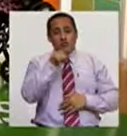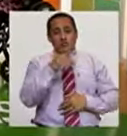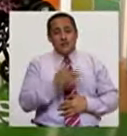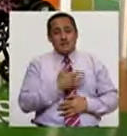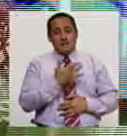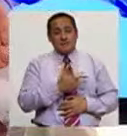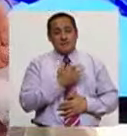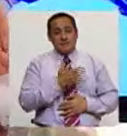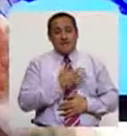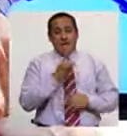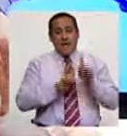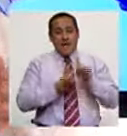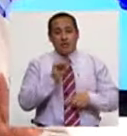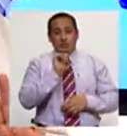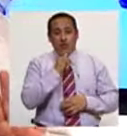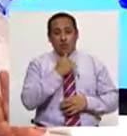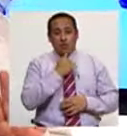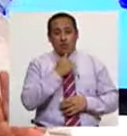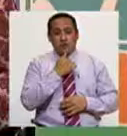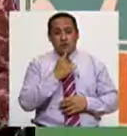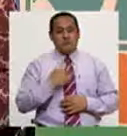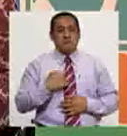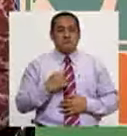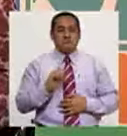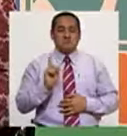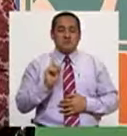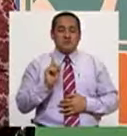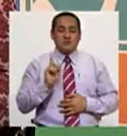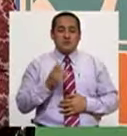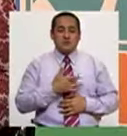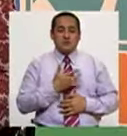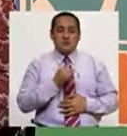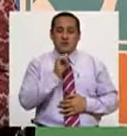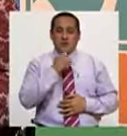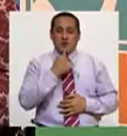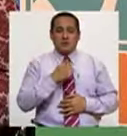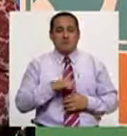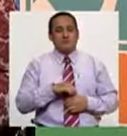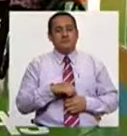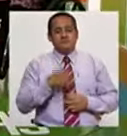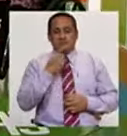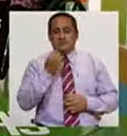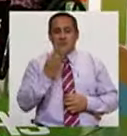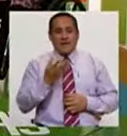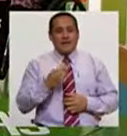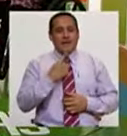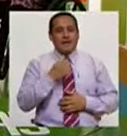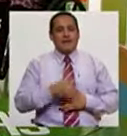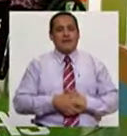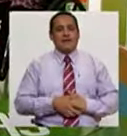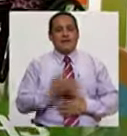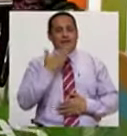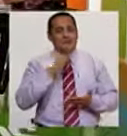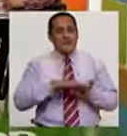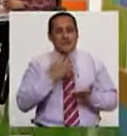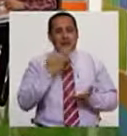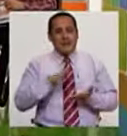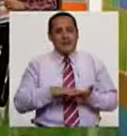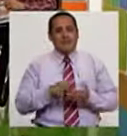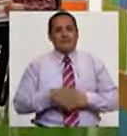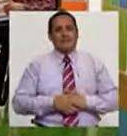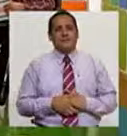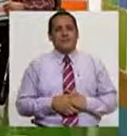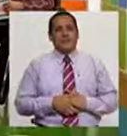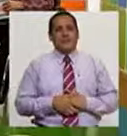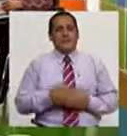¿usted siente algún dolor? No, por el momento no. Perfecto. Está mal. Por favor, vamos a ir. Está muy mal.